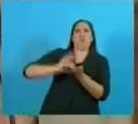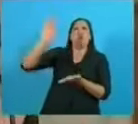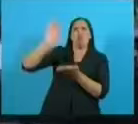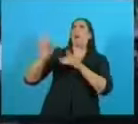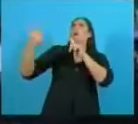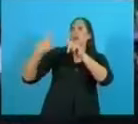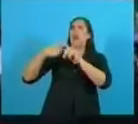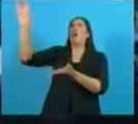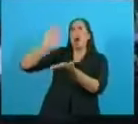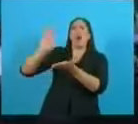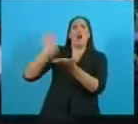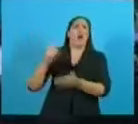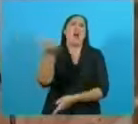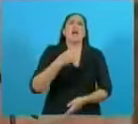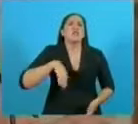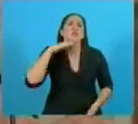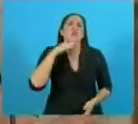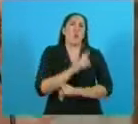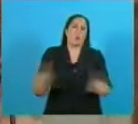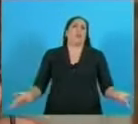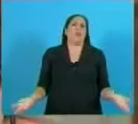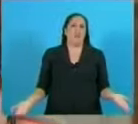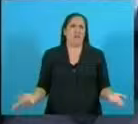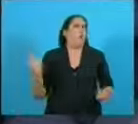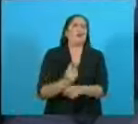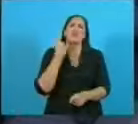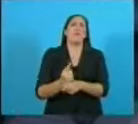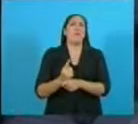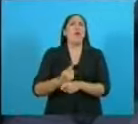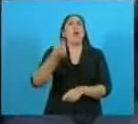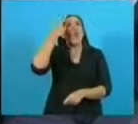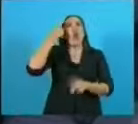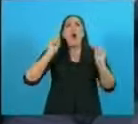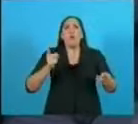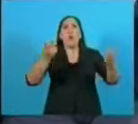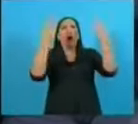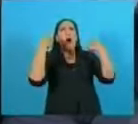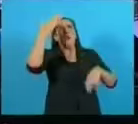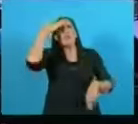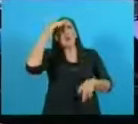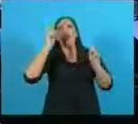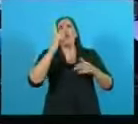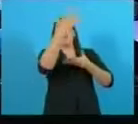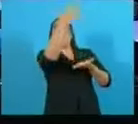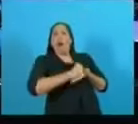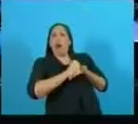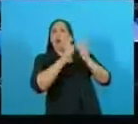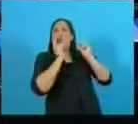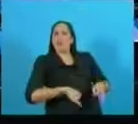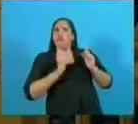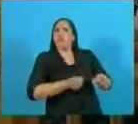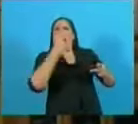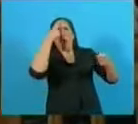no se puede ser tan estúpido, no se puede ser tan colonizado mentalmente, tan subordinado